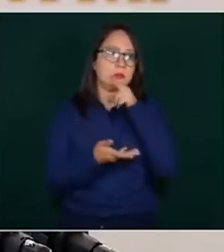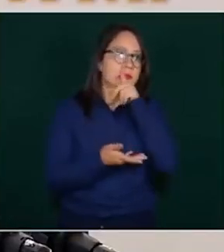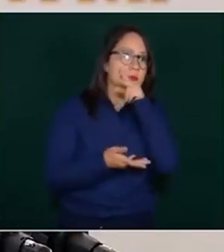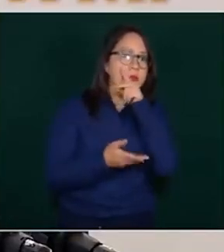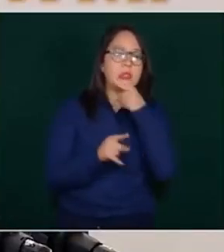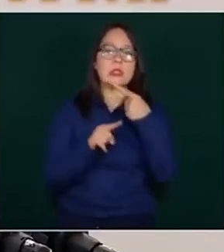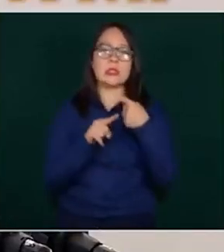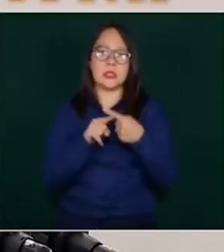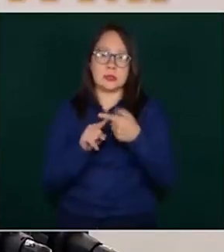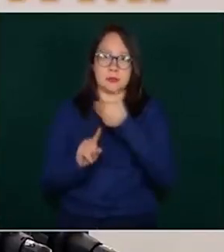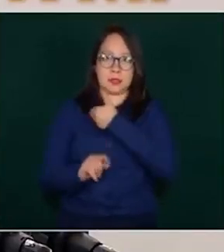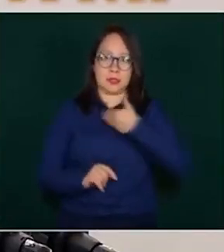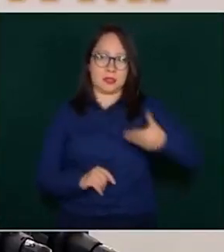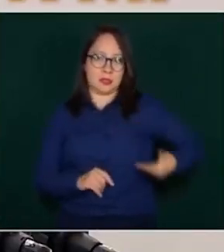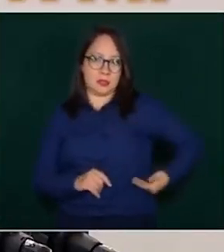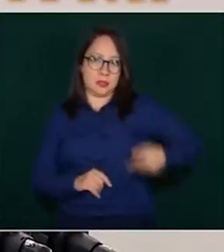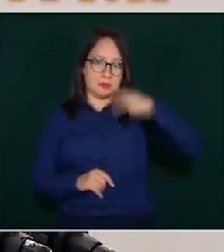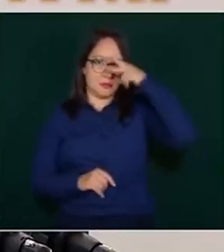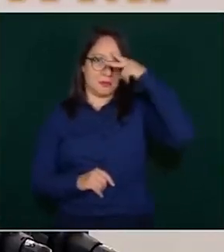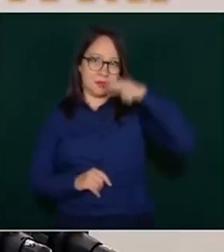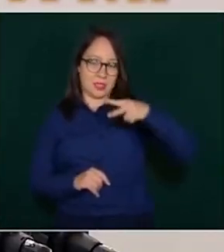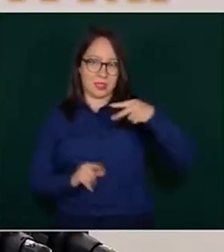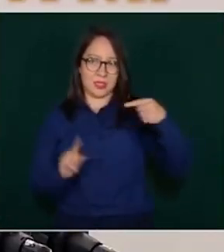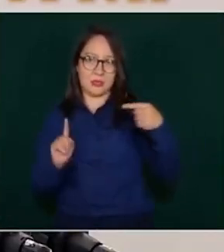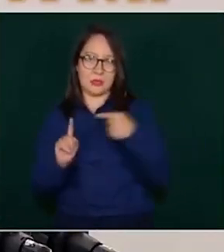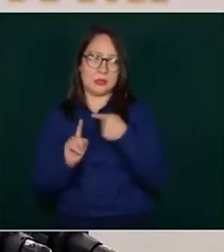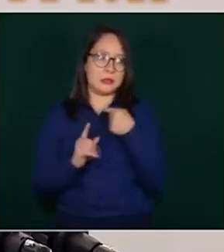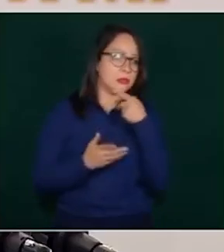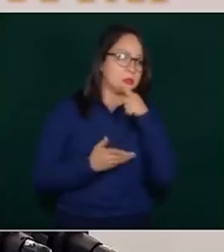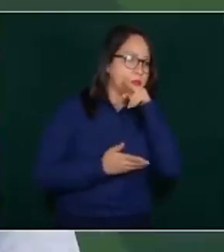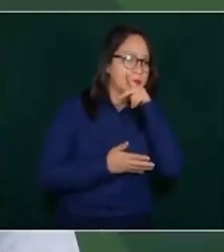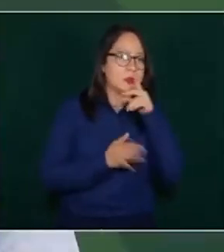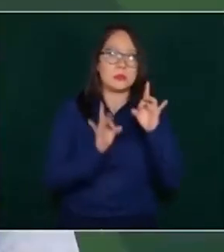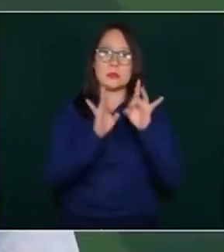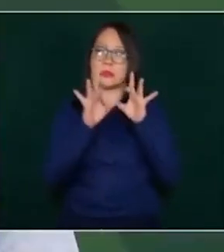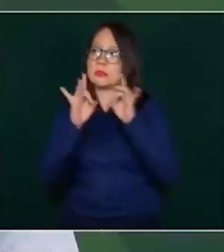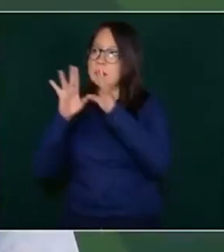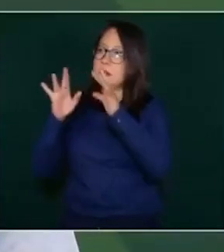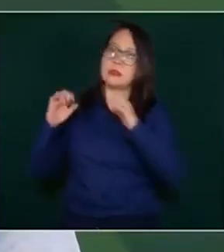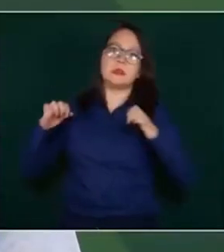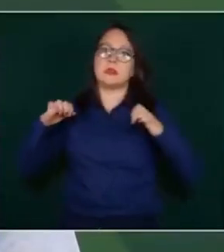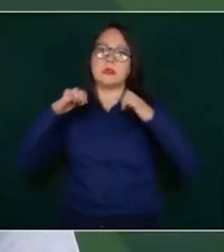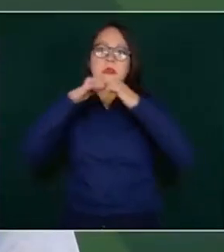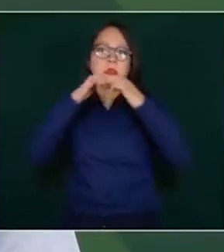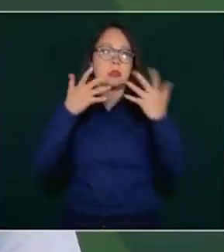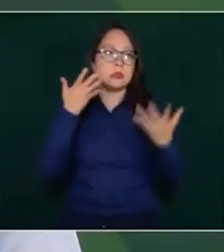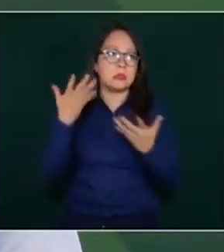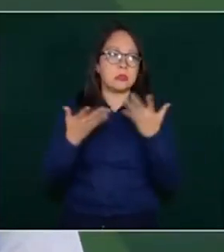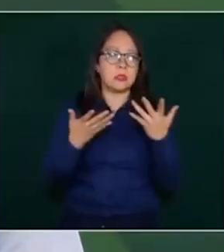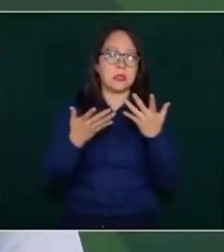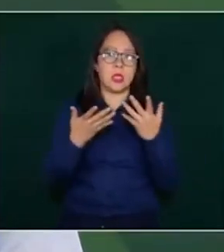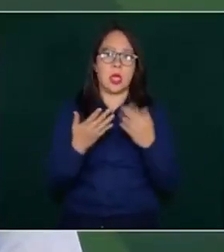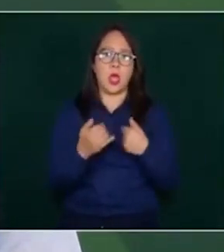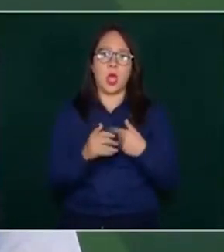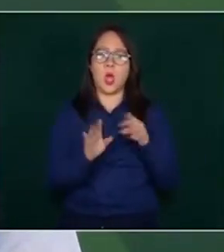República por este tipo de eventos, que no haya impunidad, que haya un claro